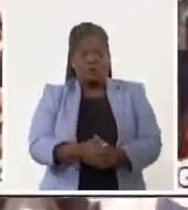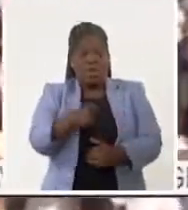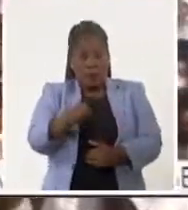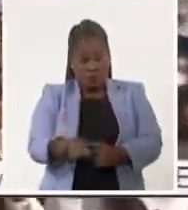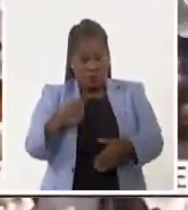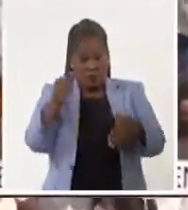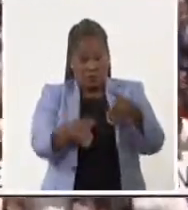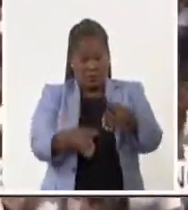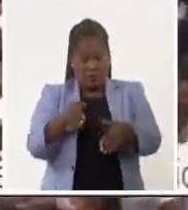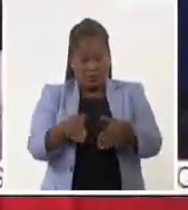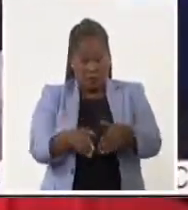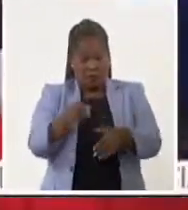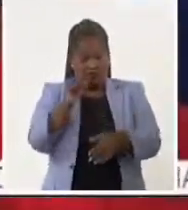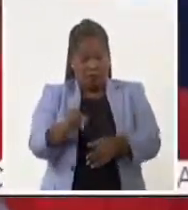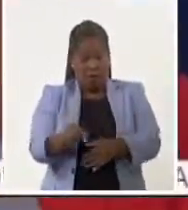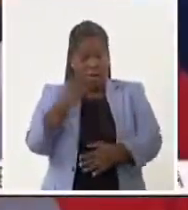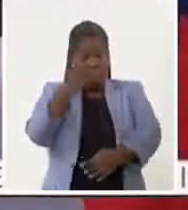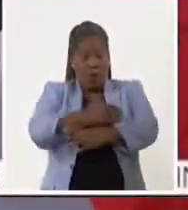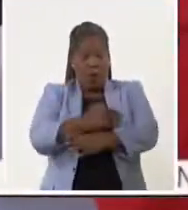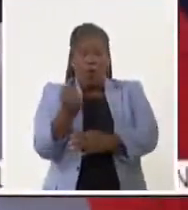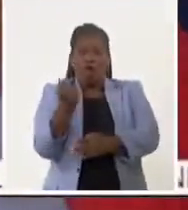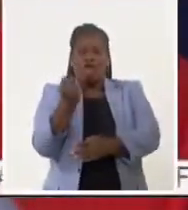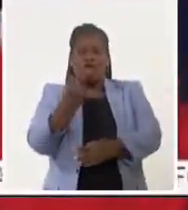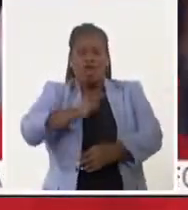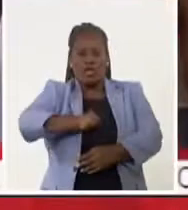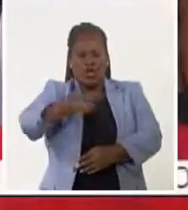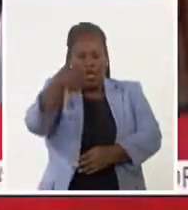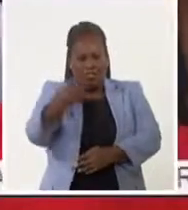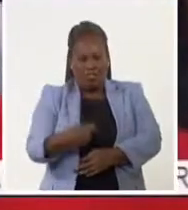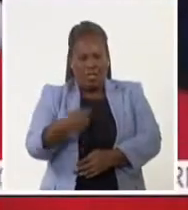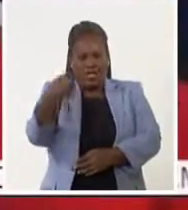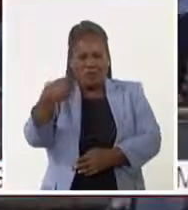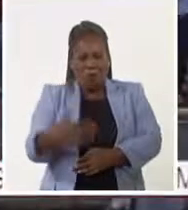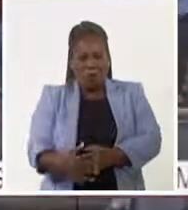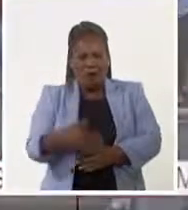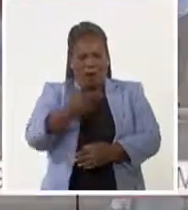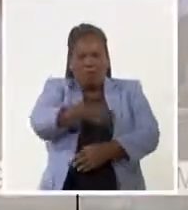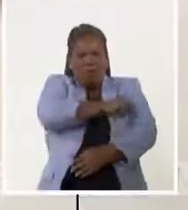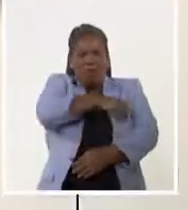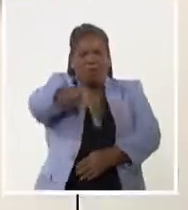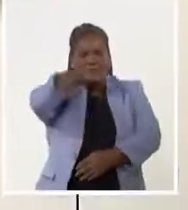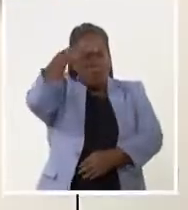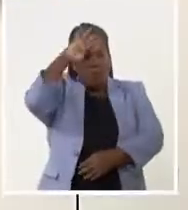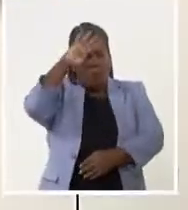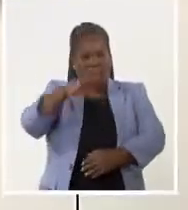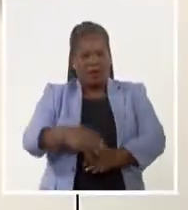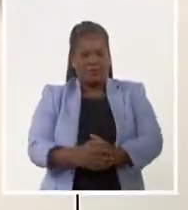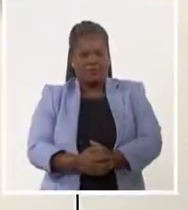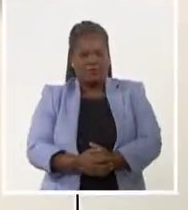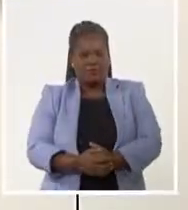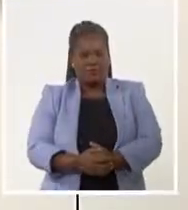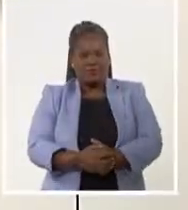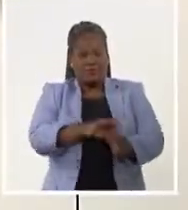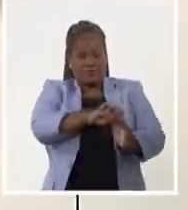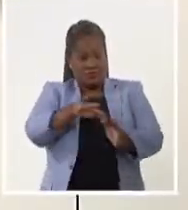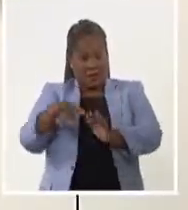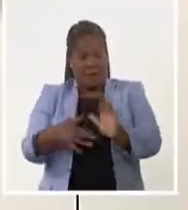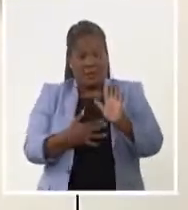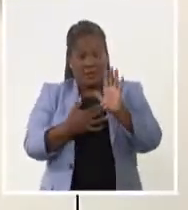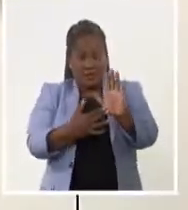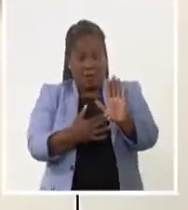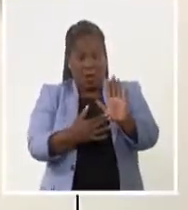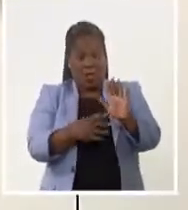presentes, constituye una violación flagrante de los derechos humanos del pueblo de Cuba. Con la presentación del texto